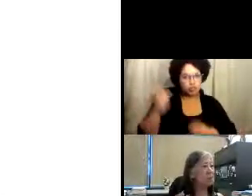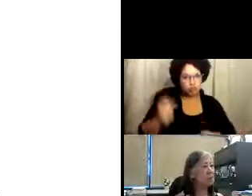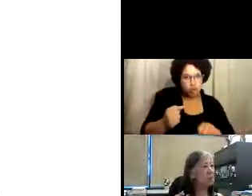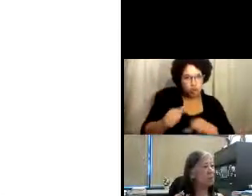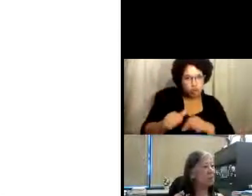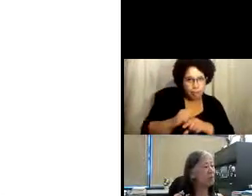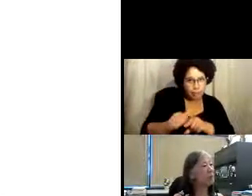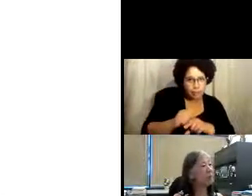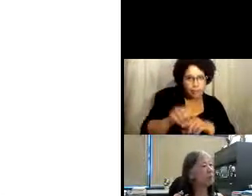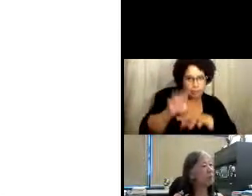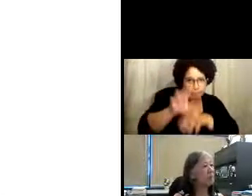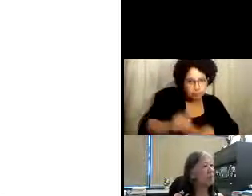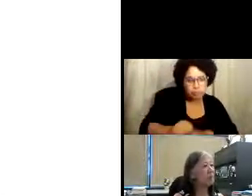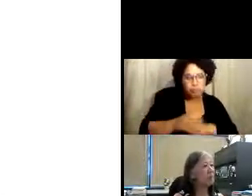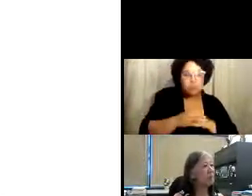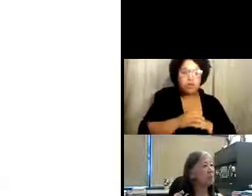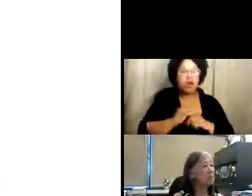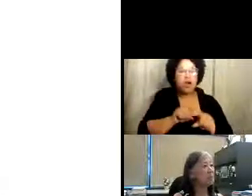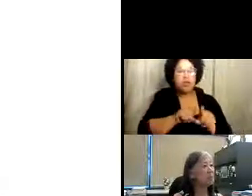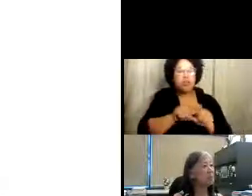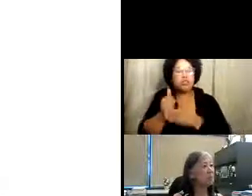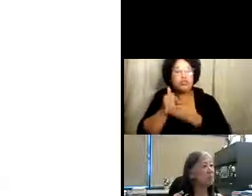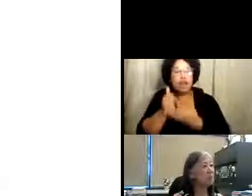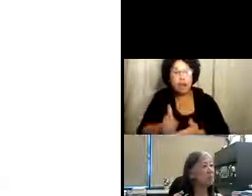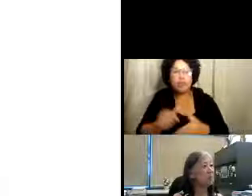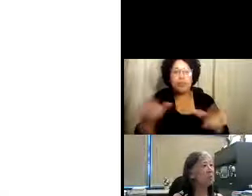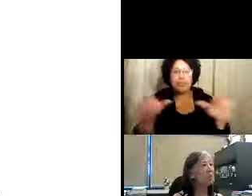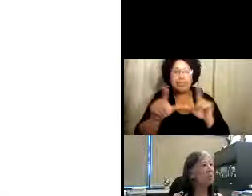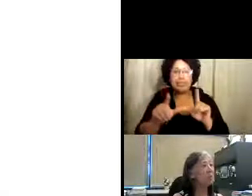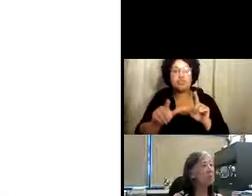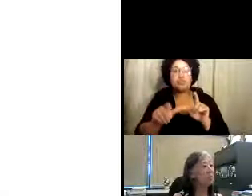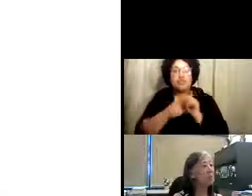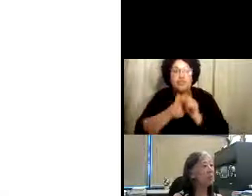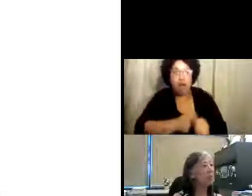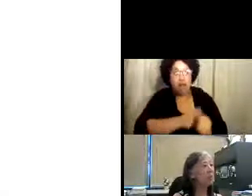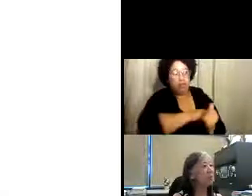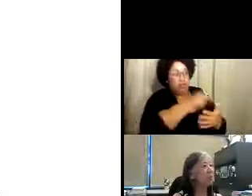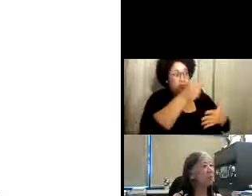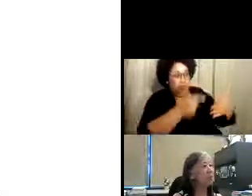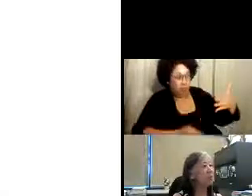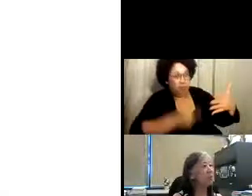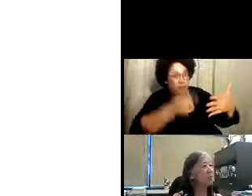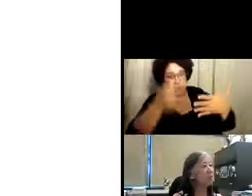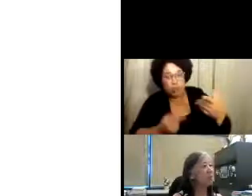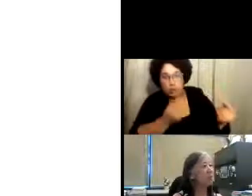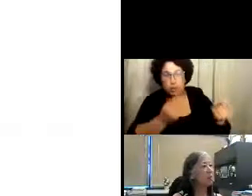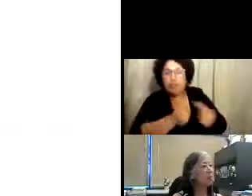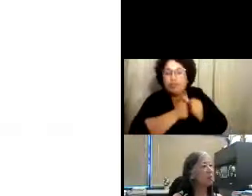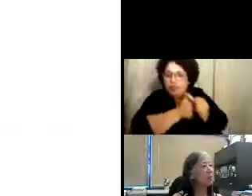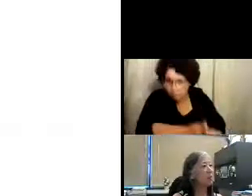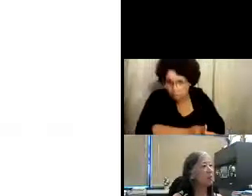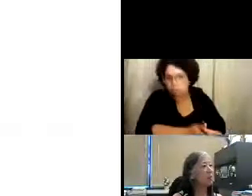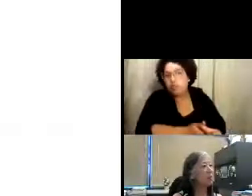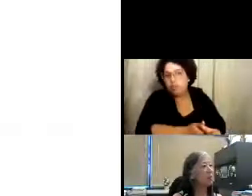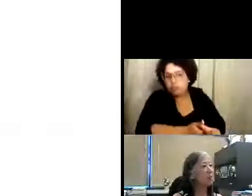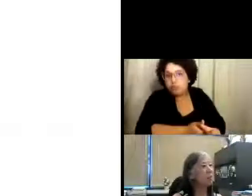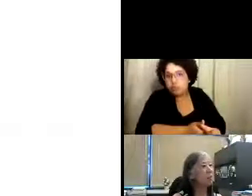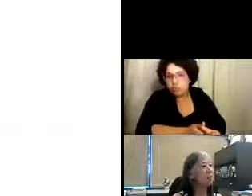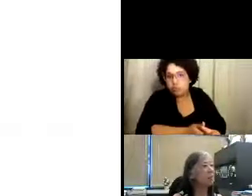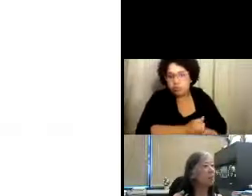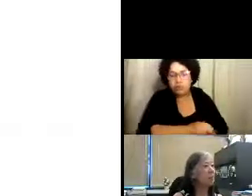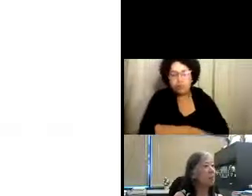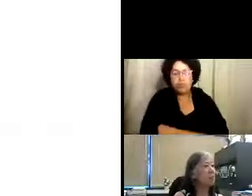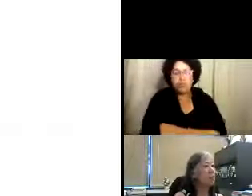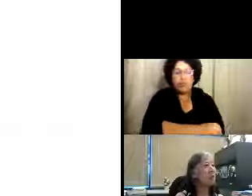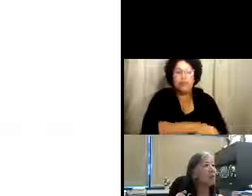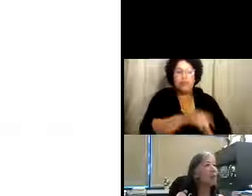haciéndolo o continuar a hacerlo de una manera segura y ayudar también a nuestros peticionarios de licencia a estar en cumplimiento con esas mismas